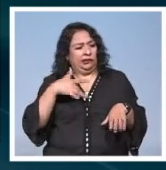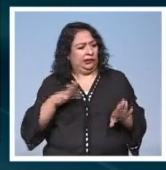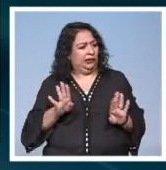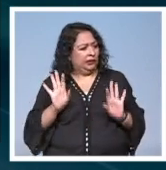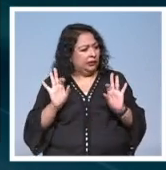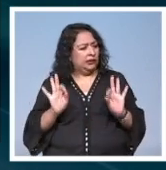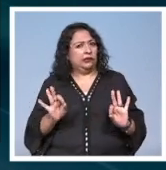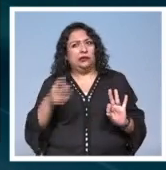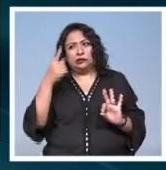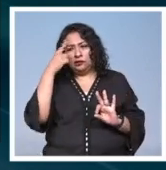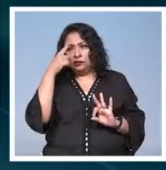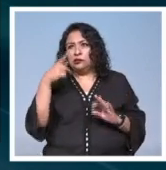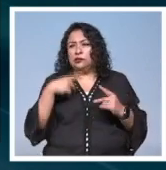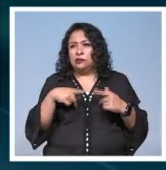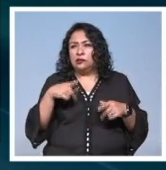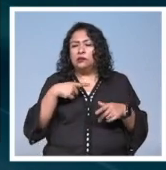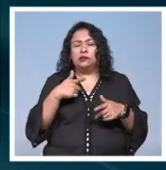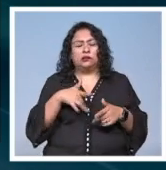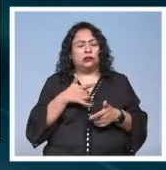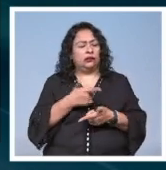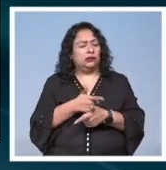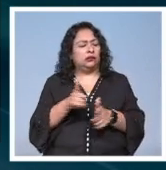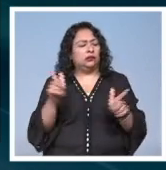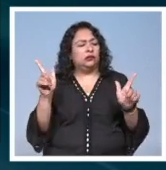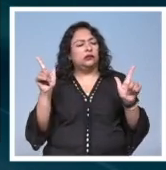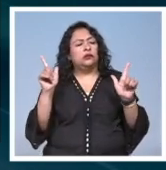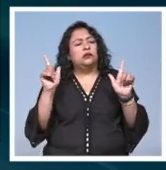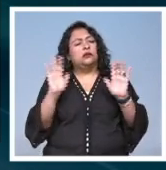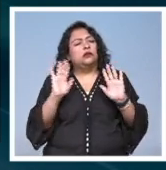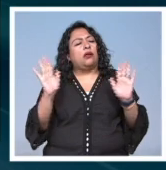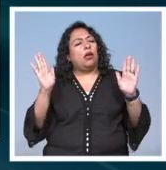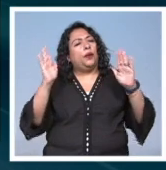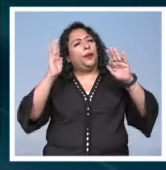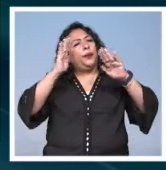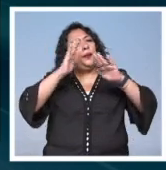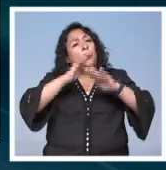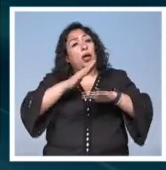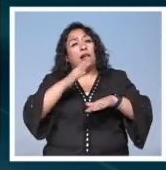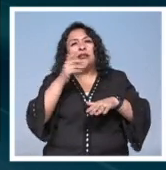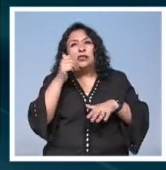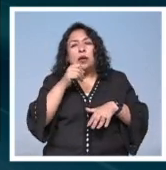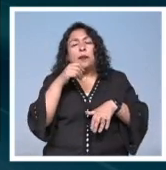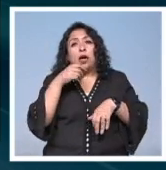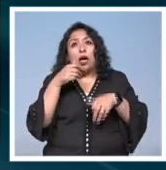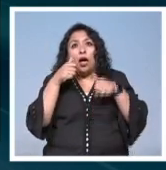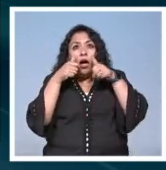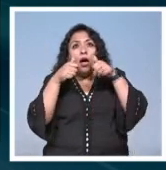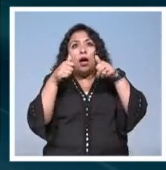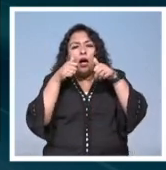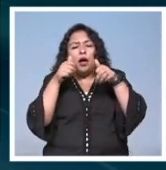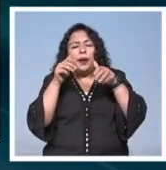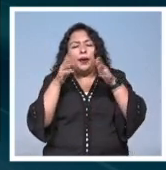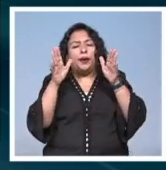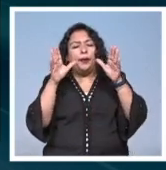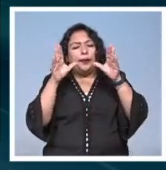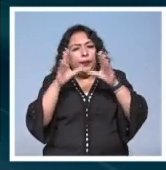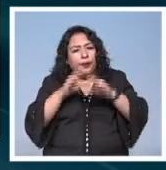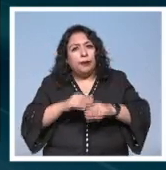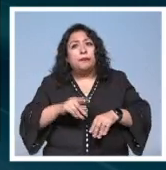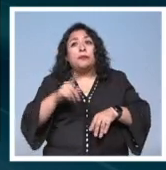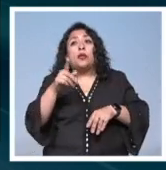apropiadas para que la audiencia se libere de la tensión el constante estado de alerta y el estrés por estar siempre en control